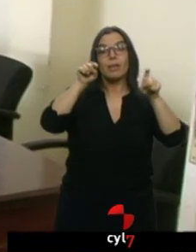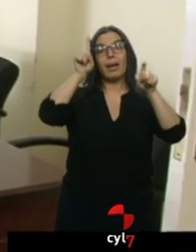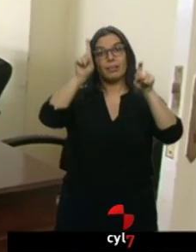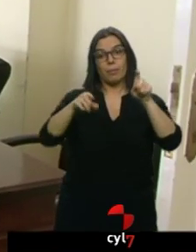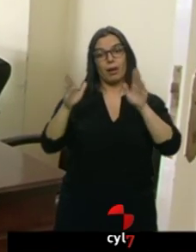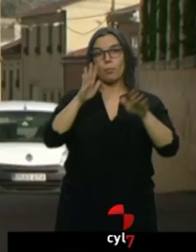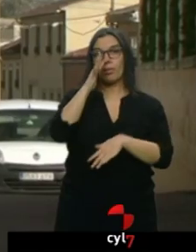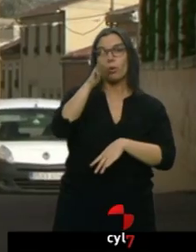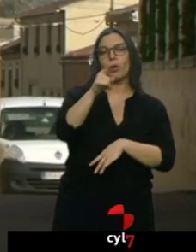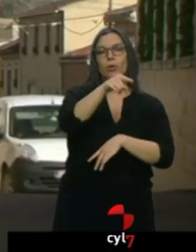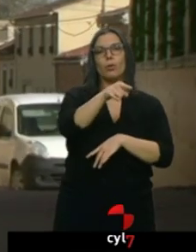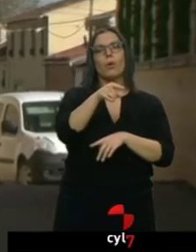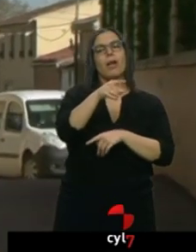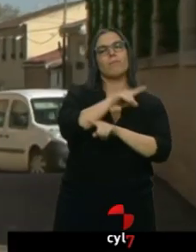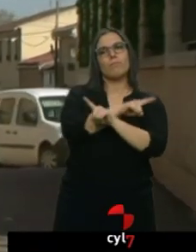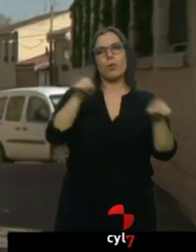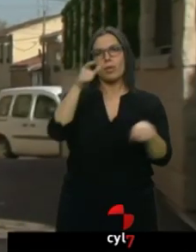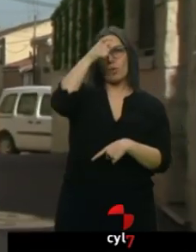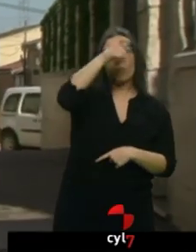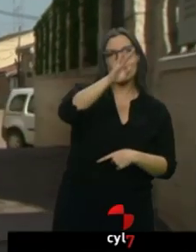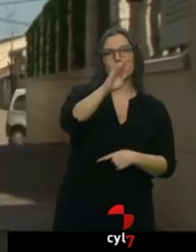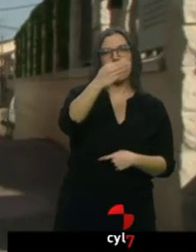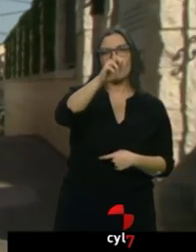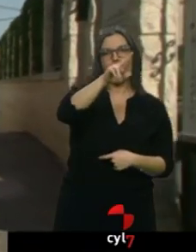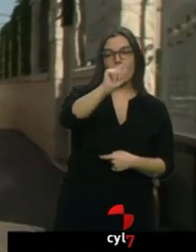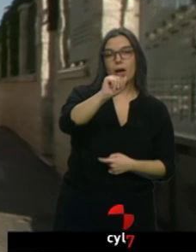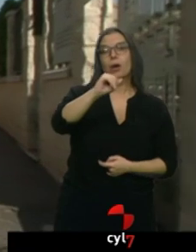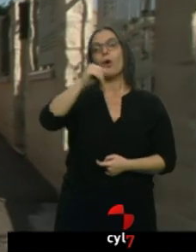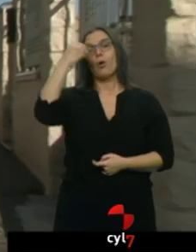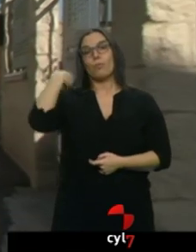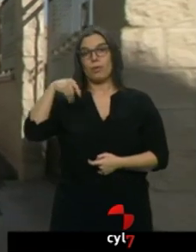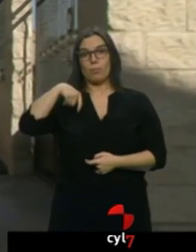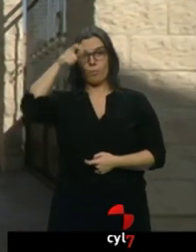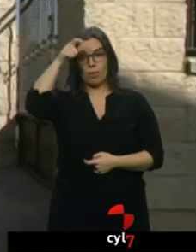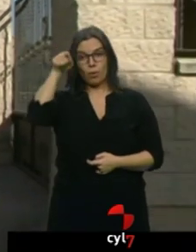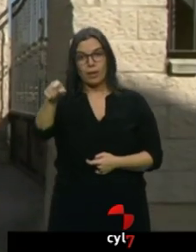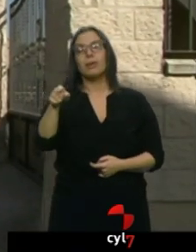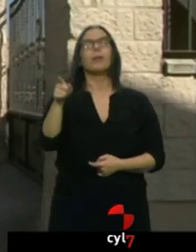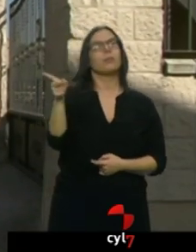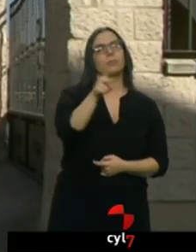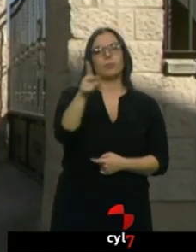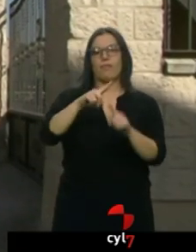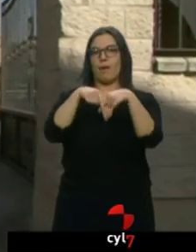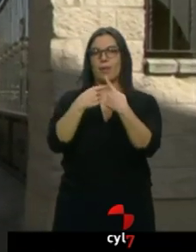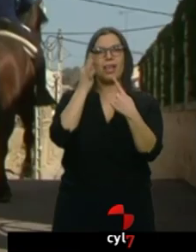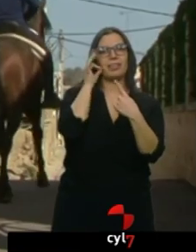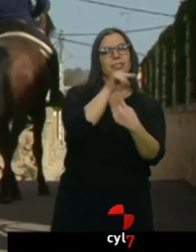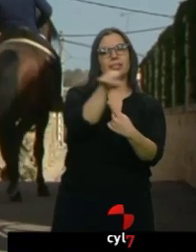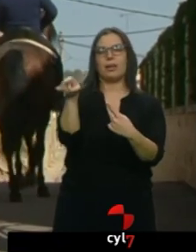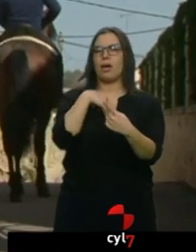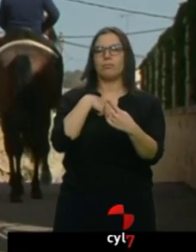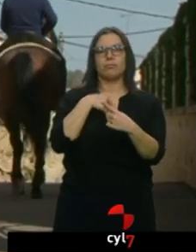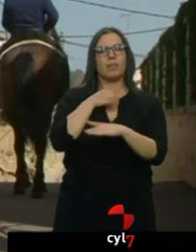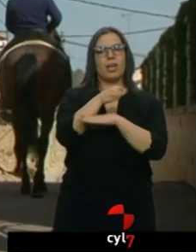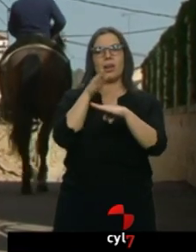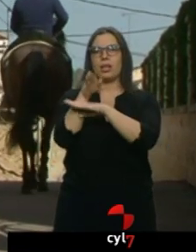acudir a Tabra y Castro Gonzalo, las localidades de la familia de la víctima, como había solicitado, la acusación particular